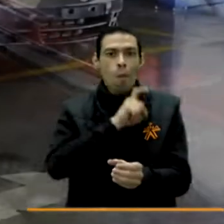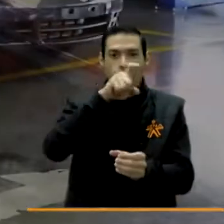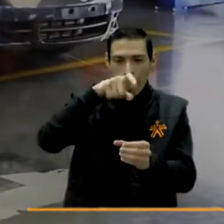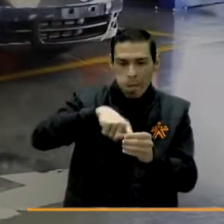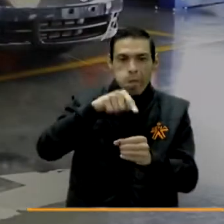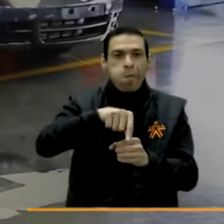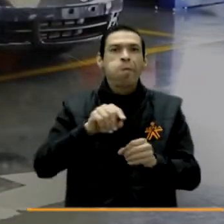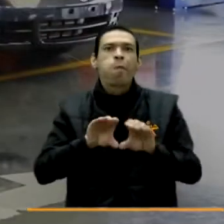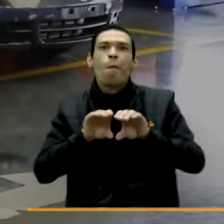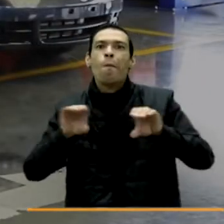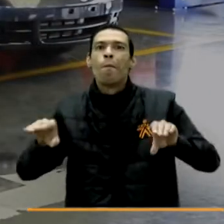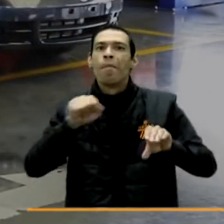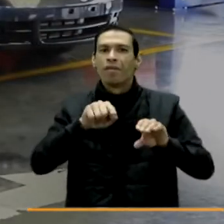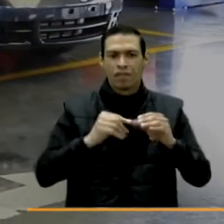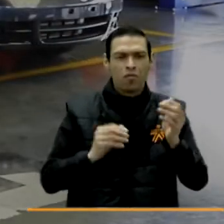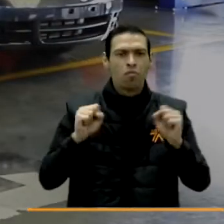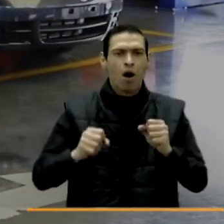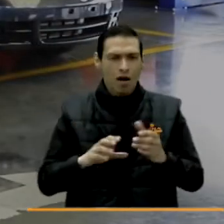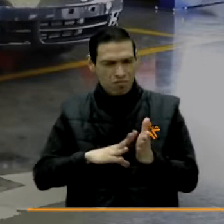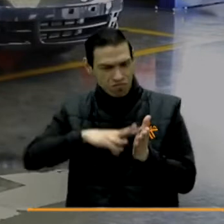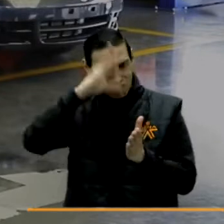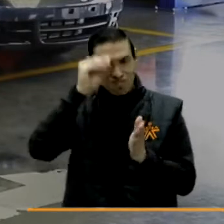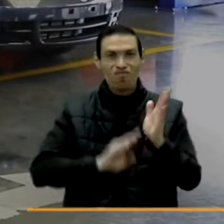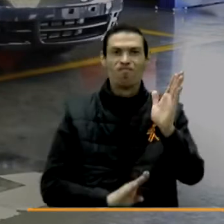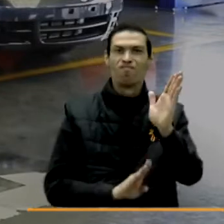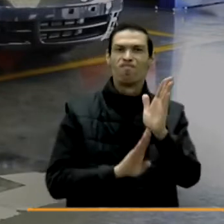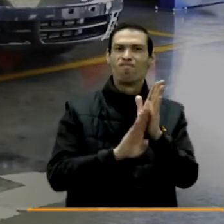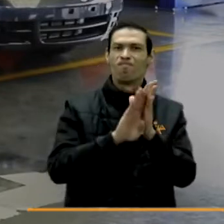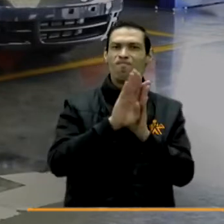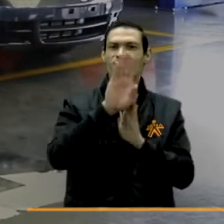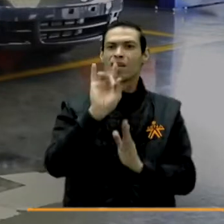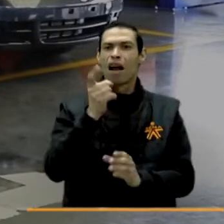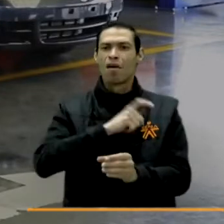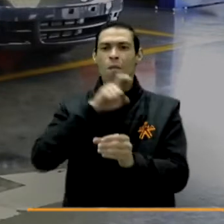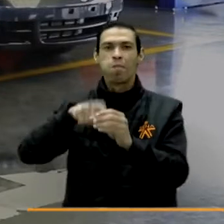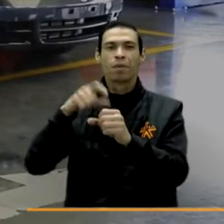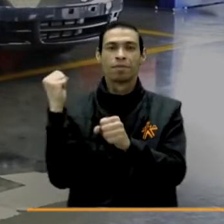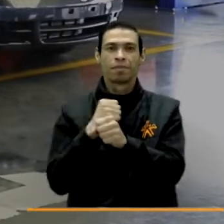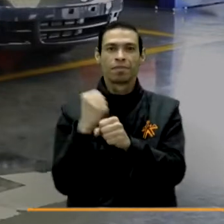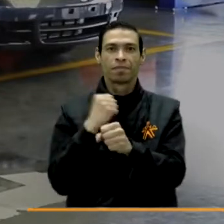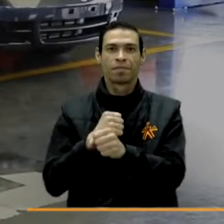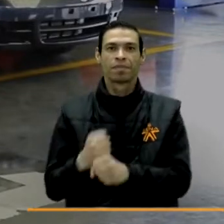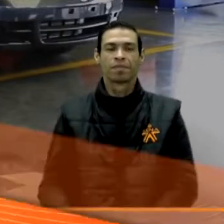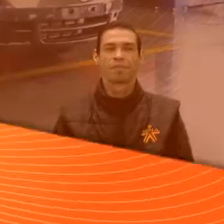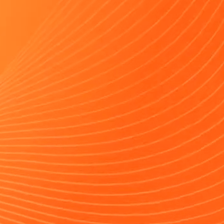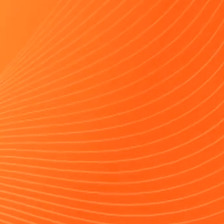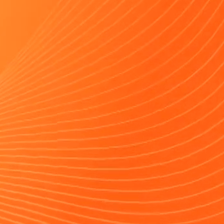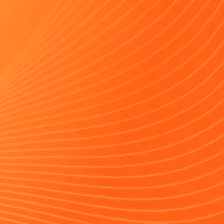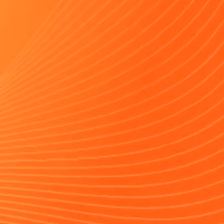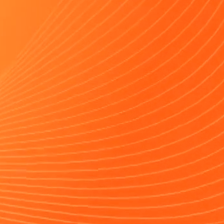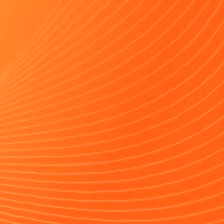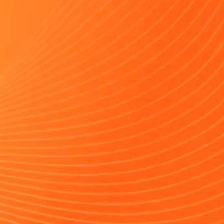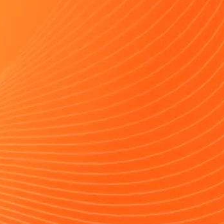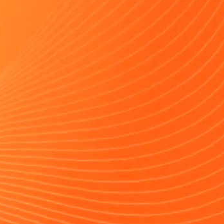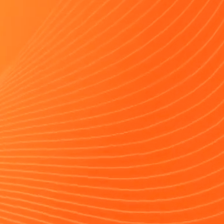plataforma como última tecnología para que se vuelvan competitivos y dar respuesta a las necesidades del sector productivo.